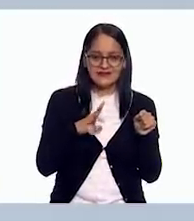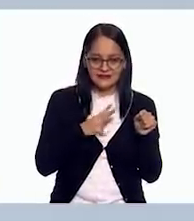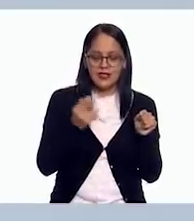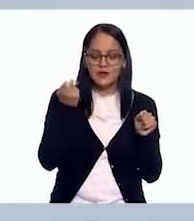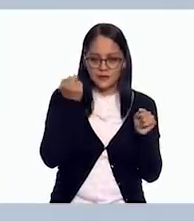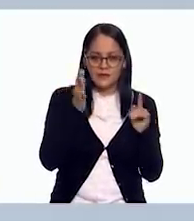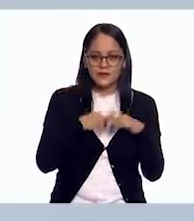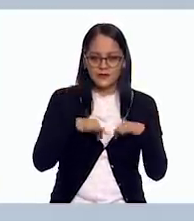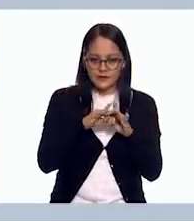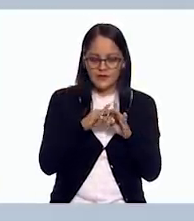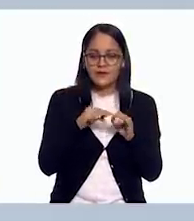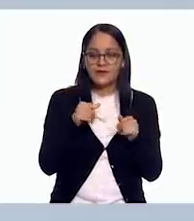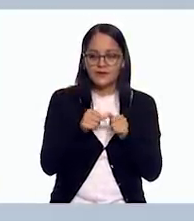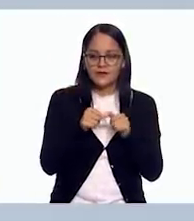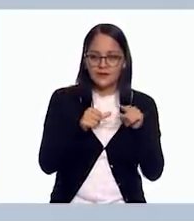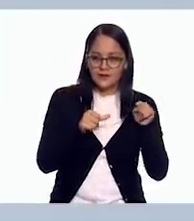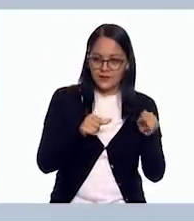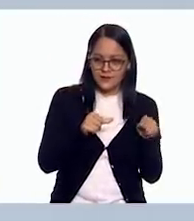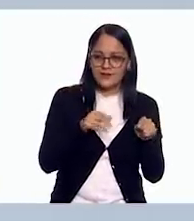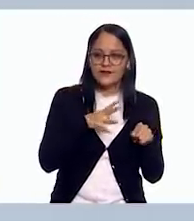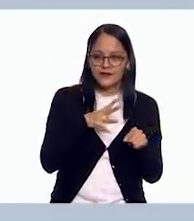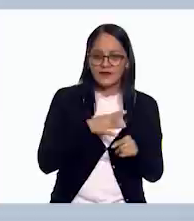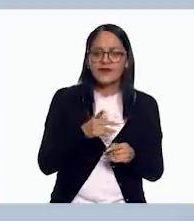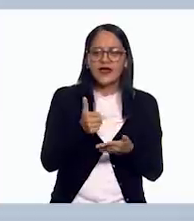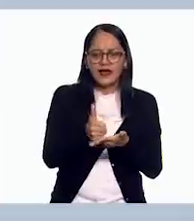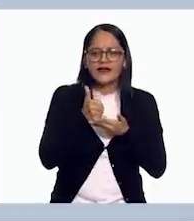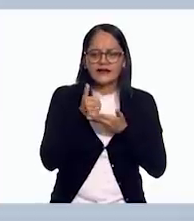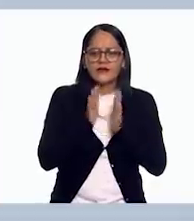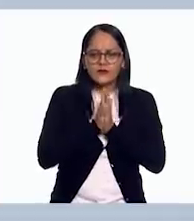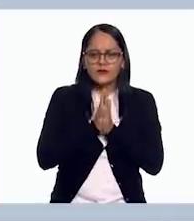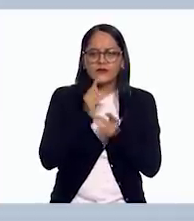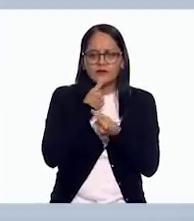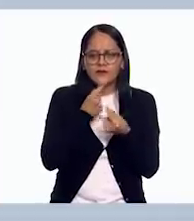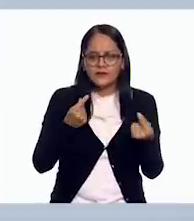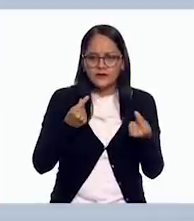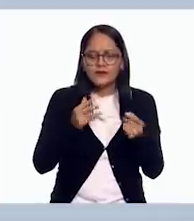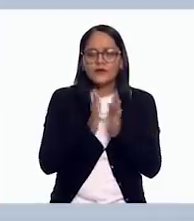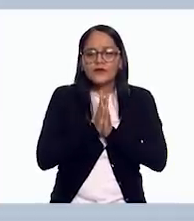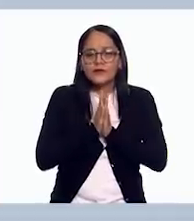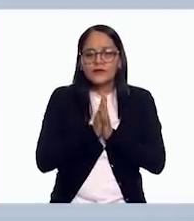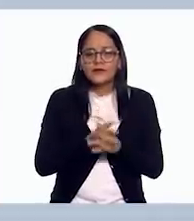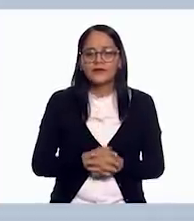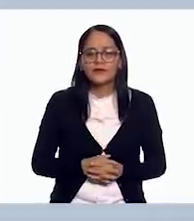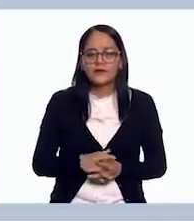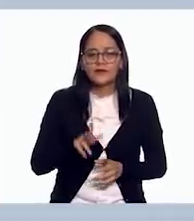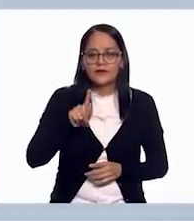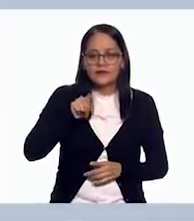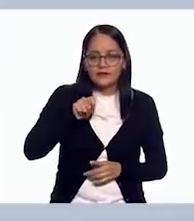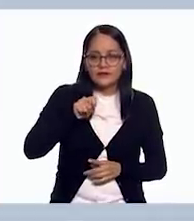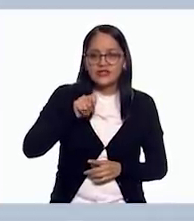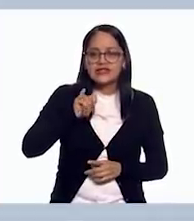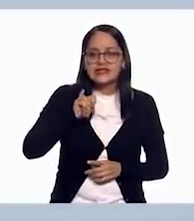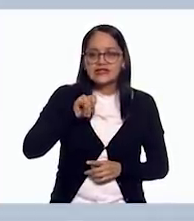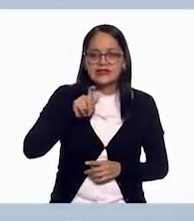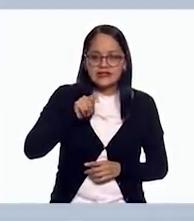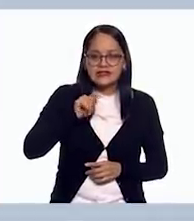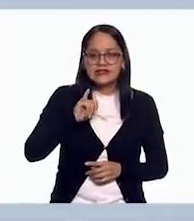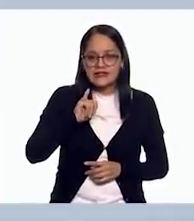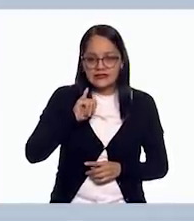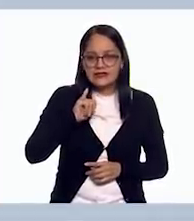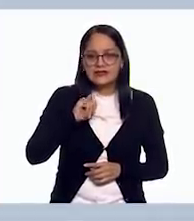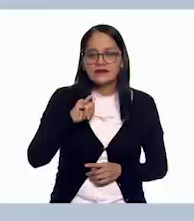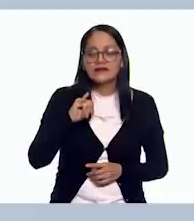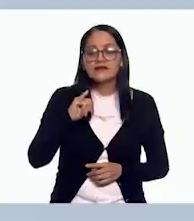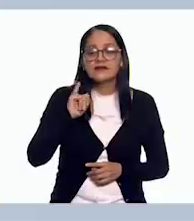Por lo tanto, la siguiente esquina es esta. A ver, ayúdenme, niñas y niños. T, t. Aquí está la t,